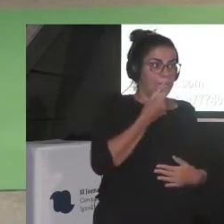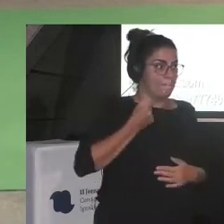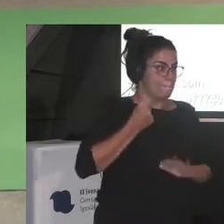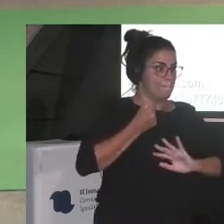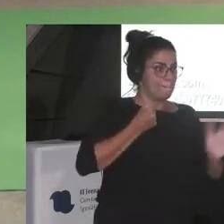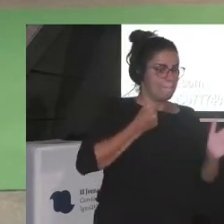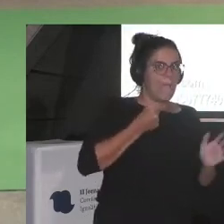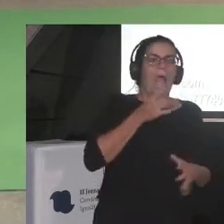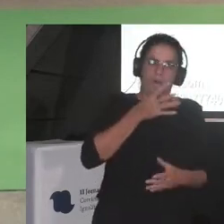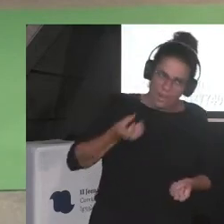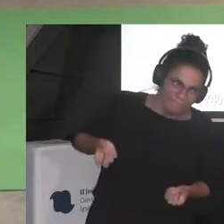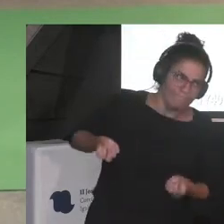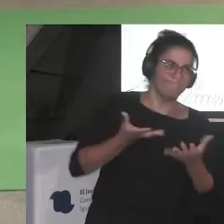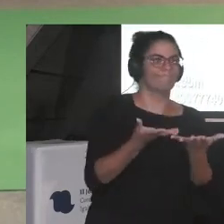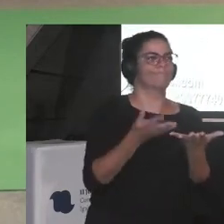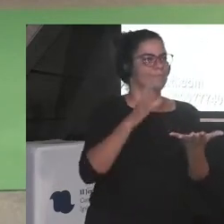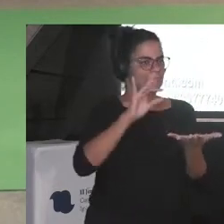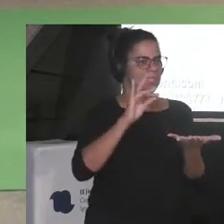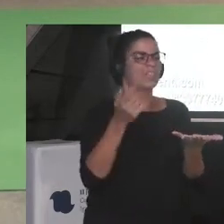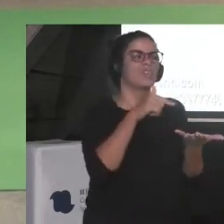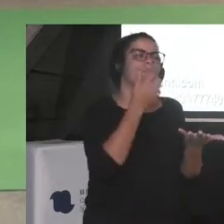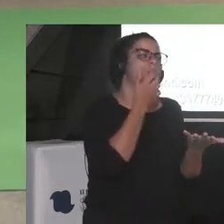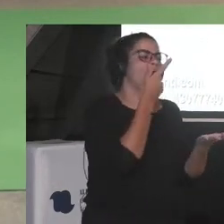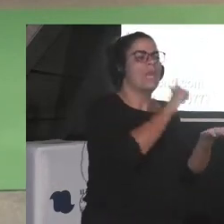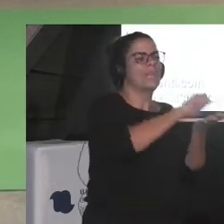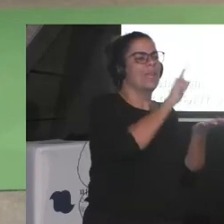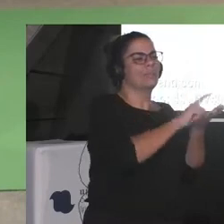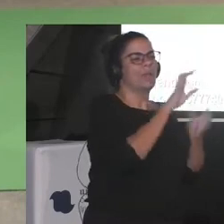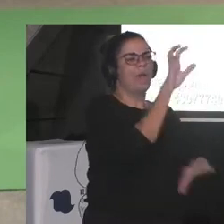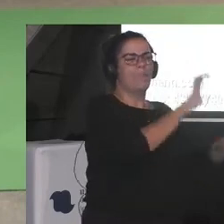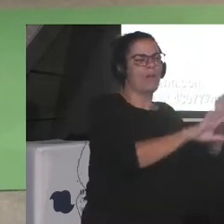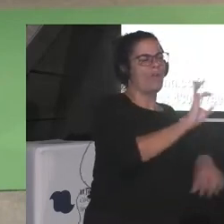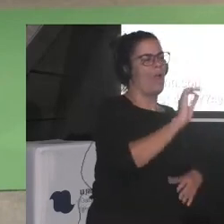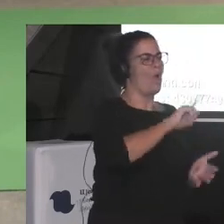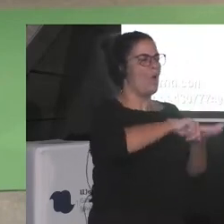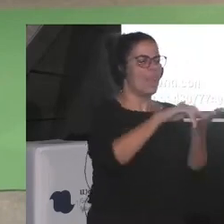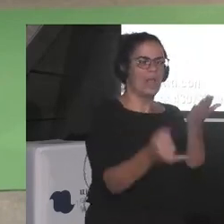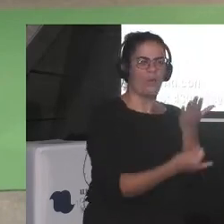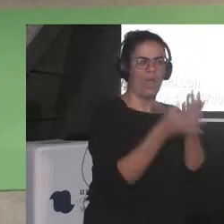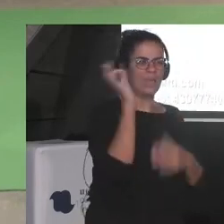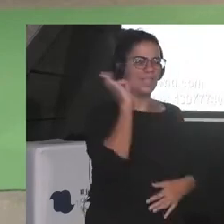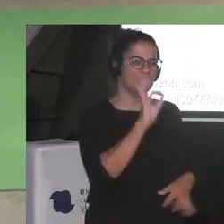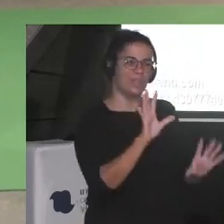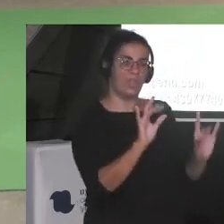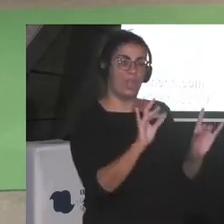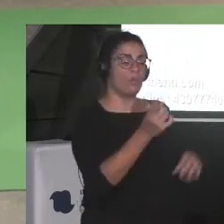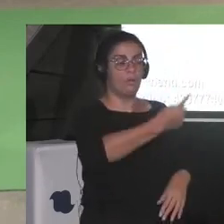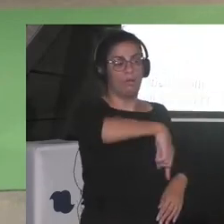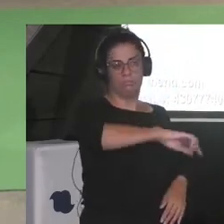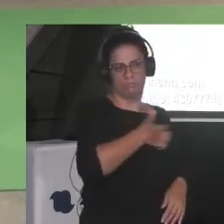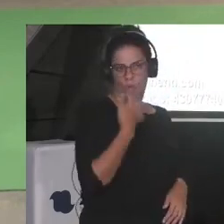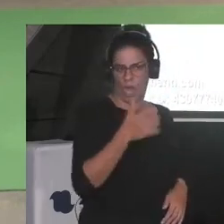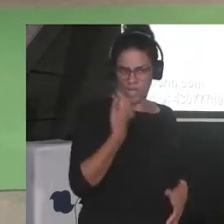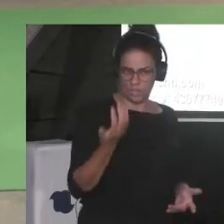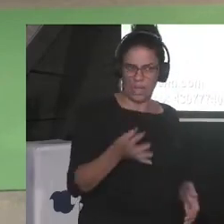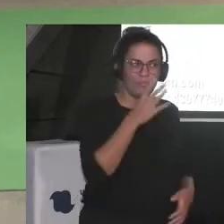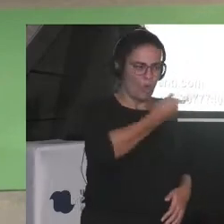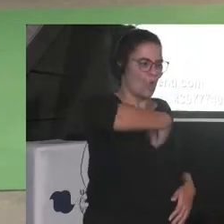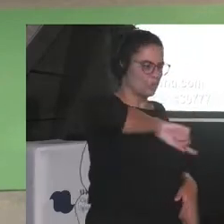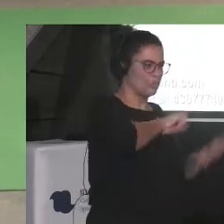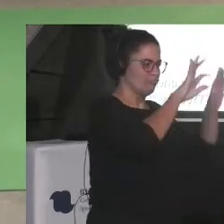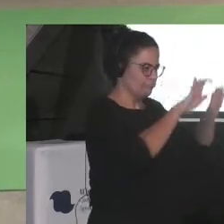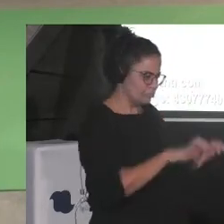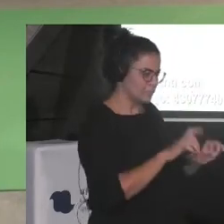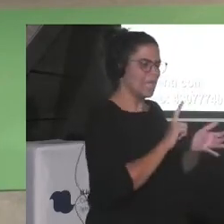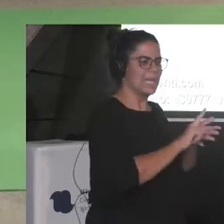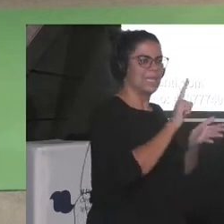a la gran literatura la literatura barroca del gran lenguaje del siglo de oro les molesta les molesta que hagamos una literatura social les